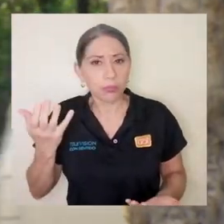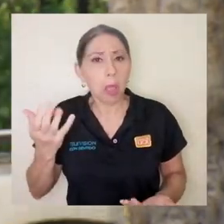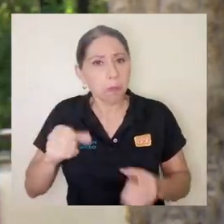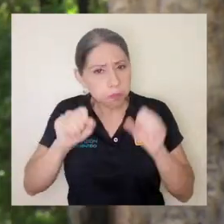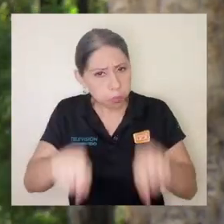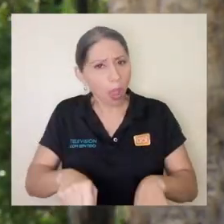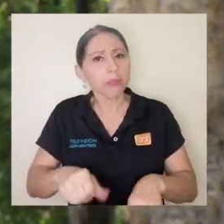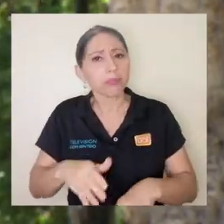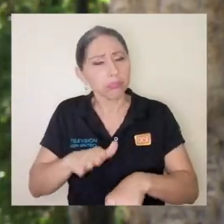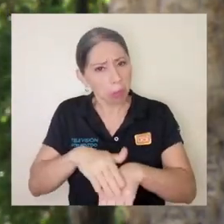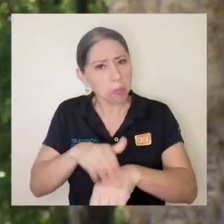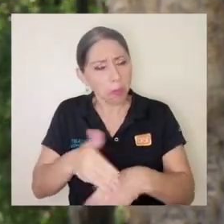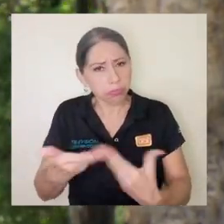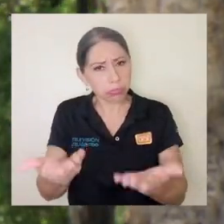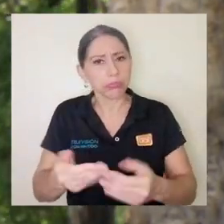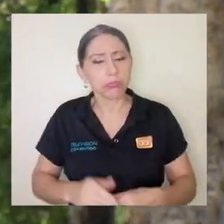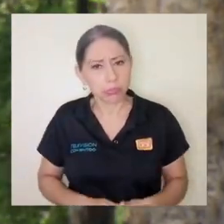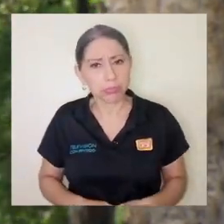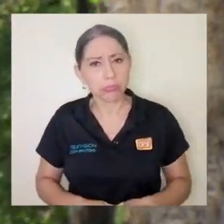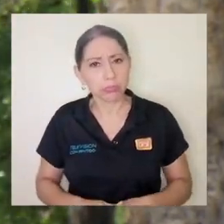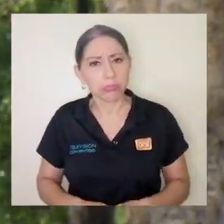es permitírselo